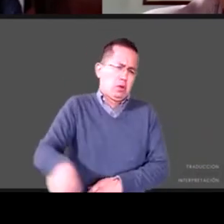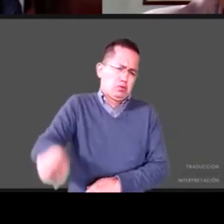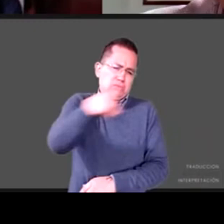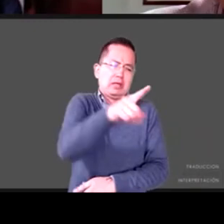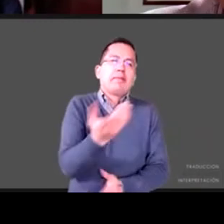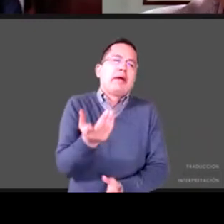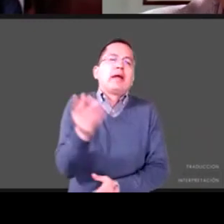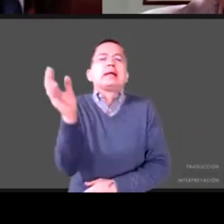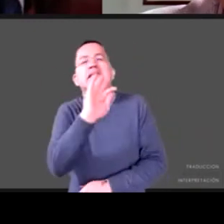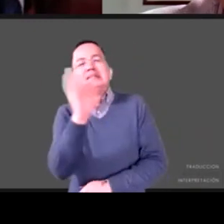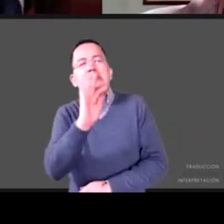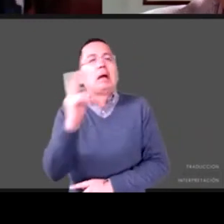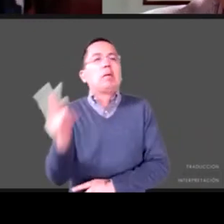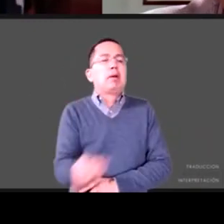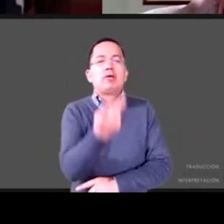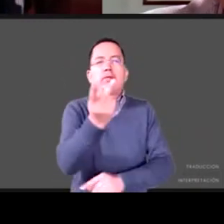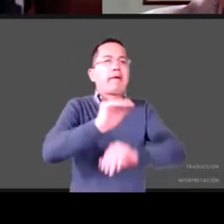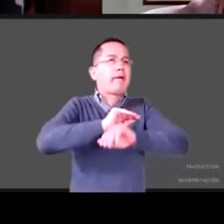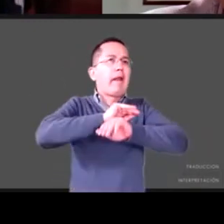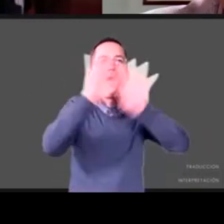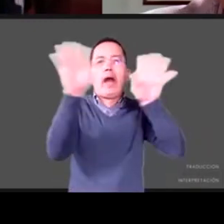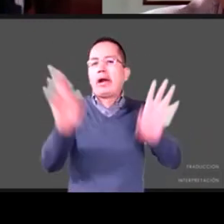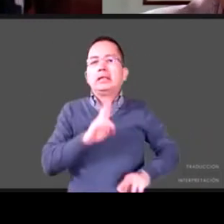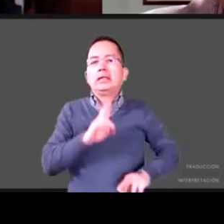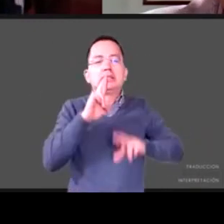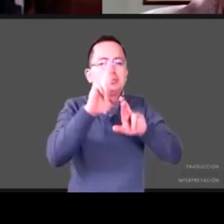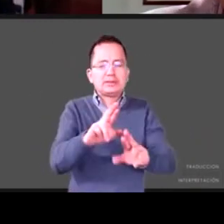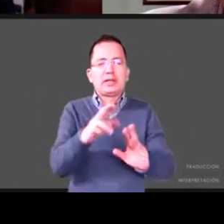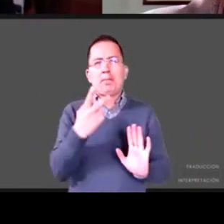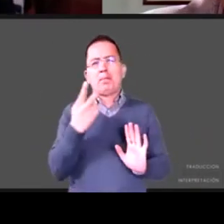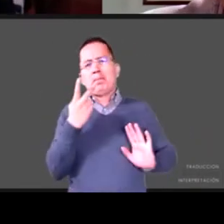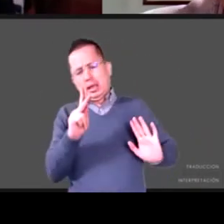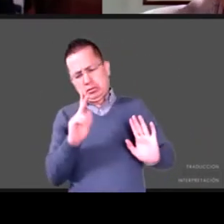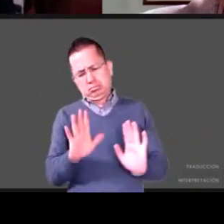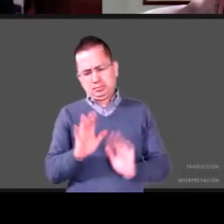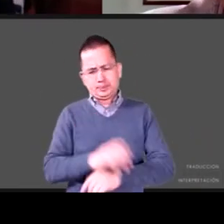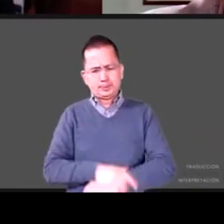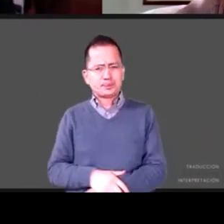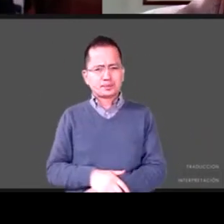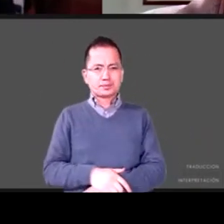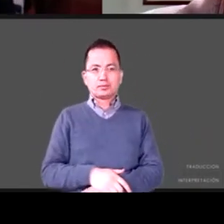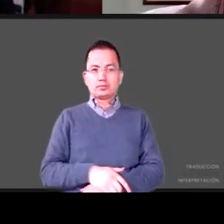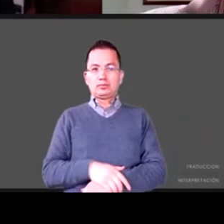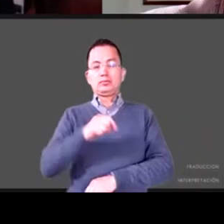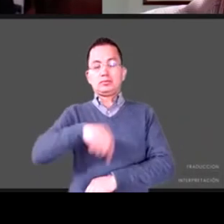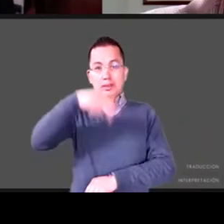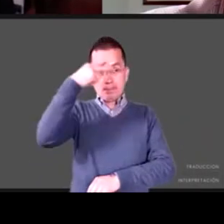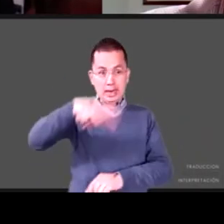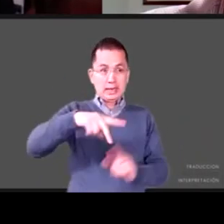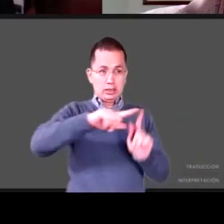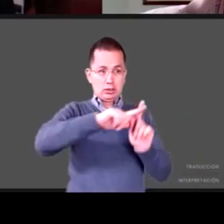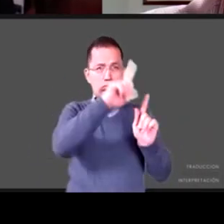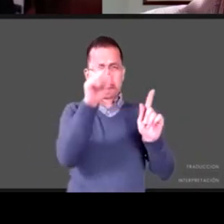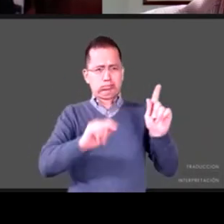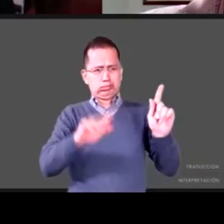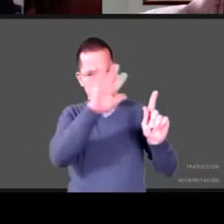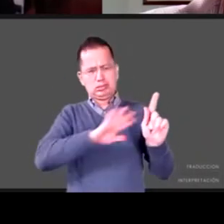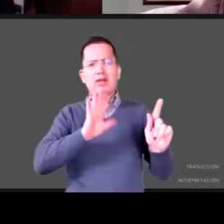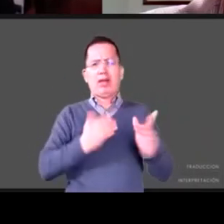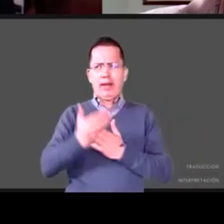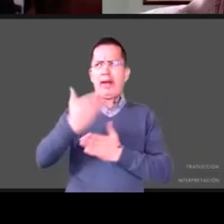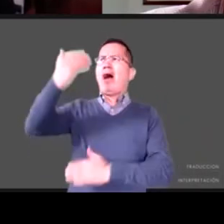el país en distintos momentos ha ensayado políticas y sobre todo transferencias de recursos